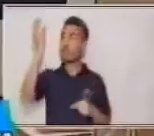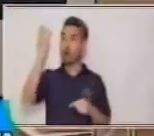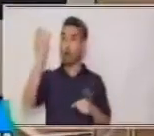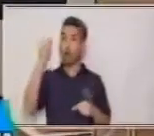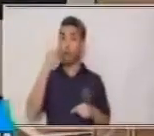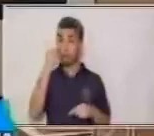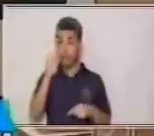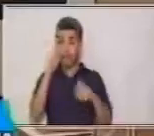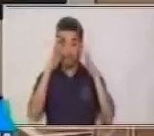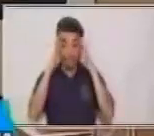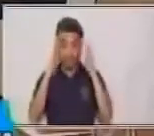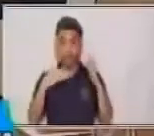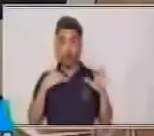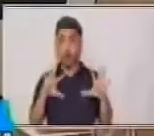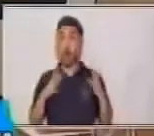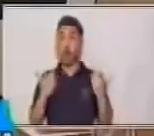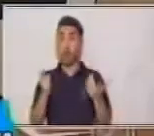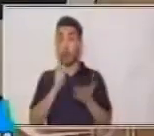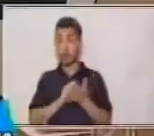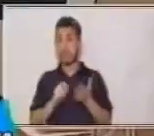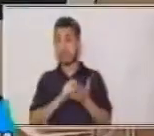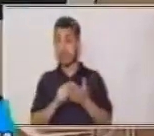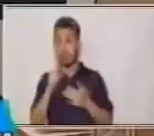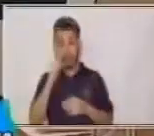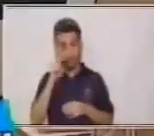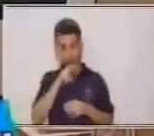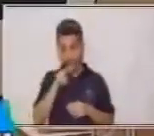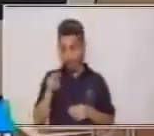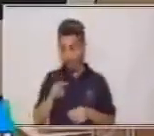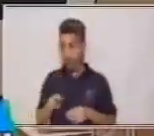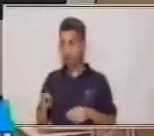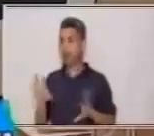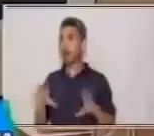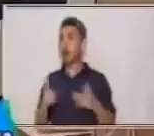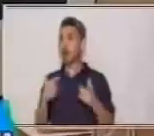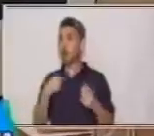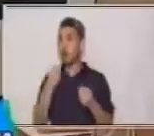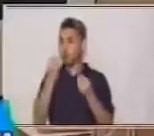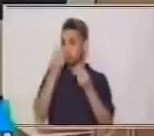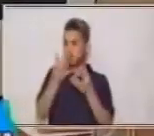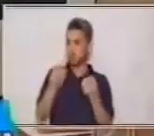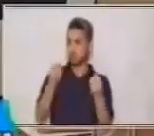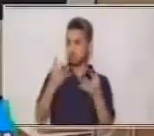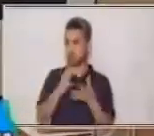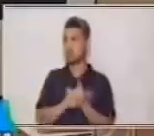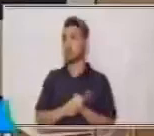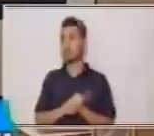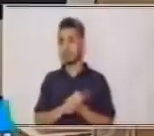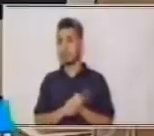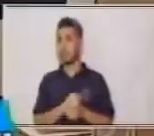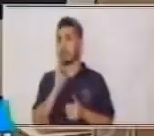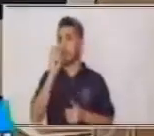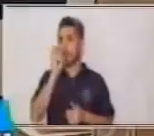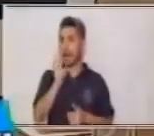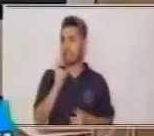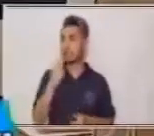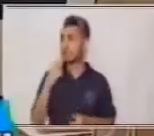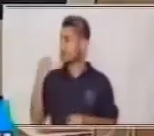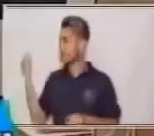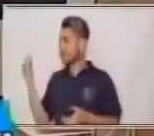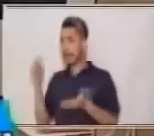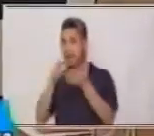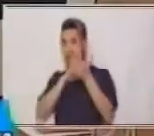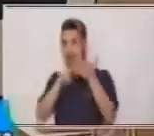cómo escribimos, qué estamos leyendo y cómo vamos a enviar ese mensaje. Para eso nos va a servir la lectura